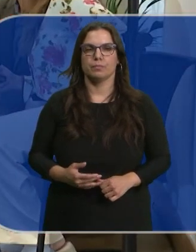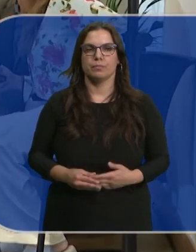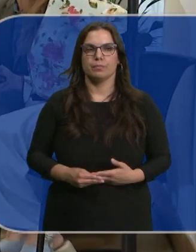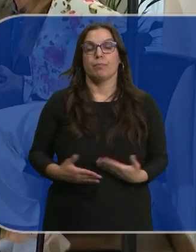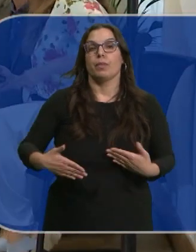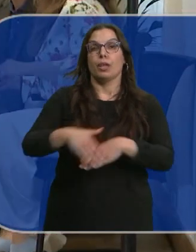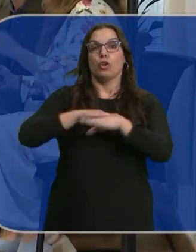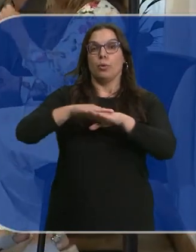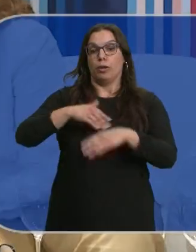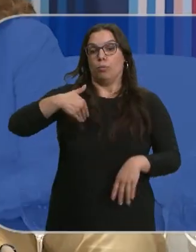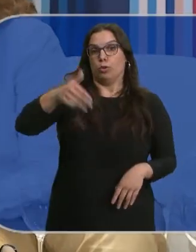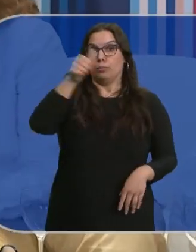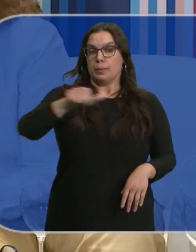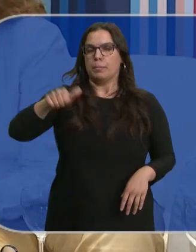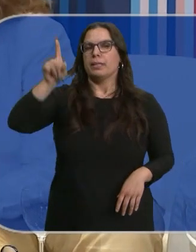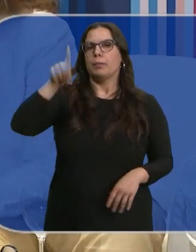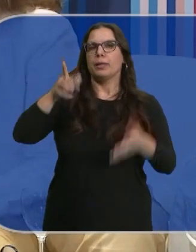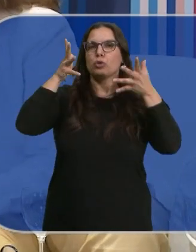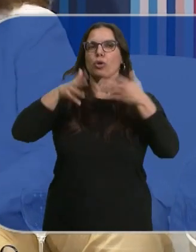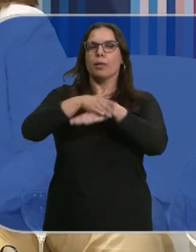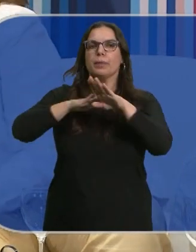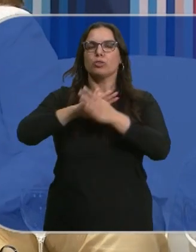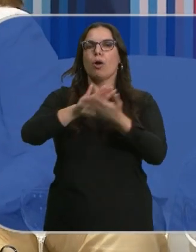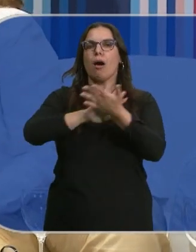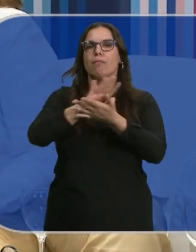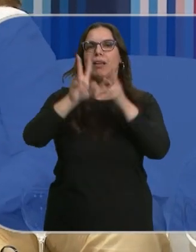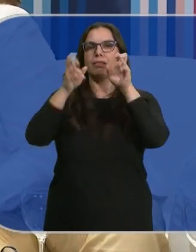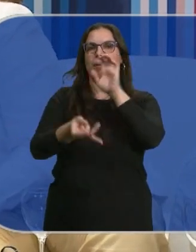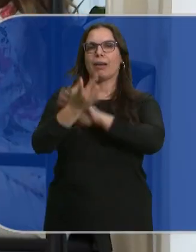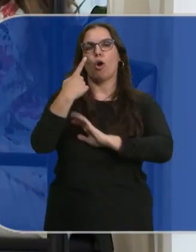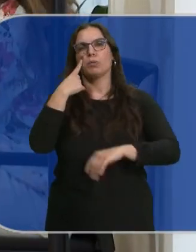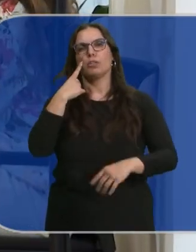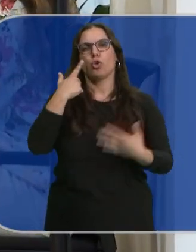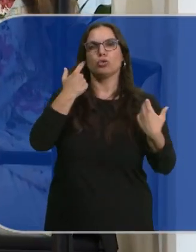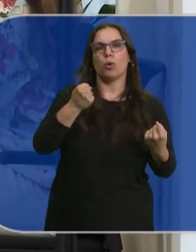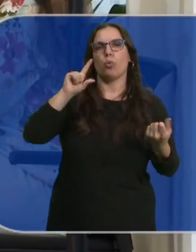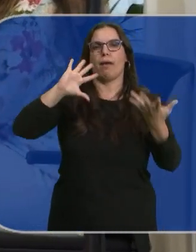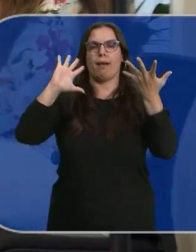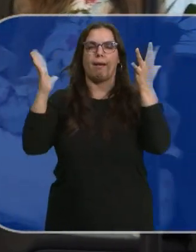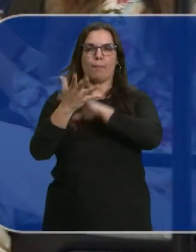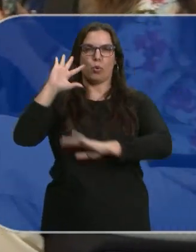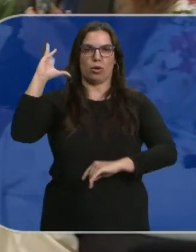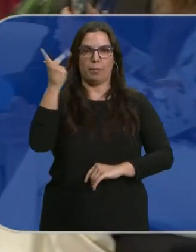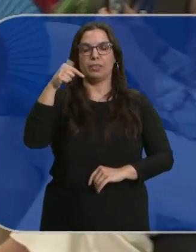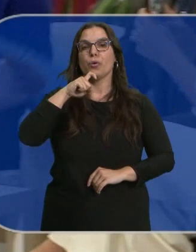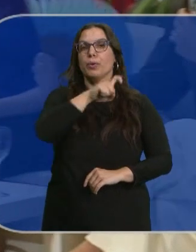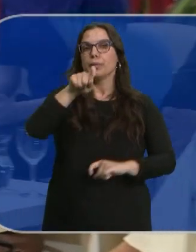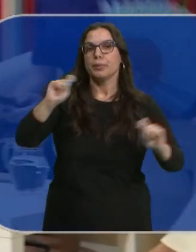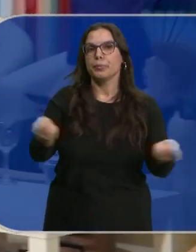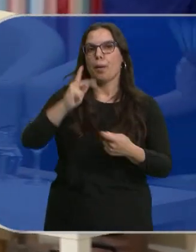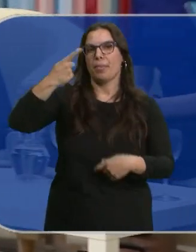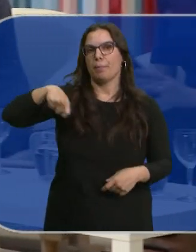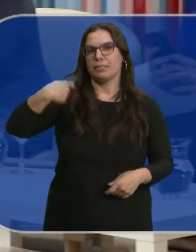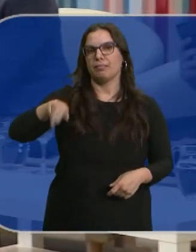El Gobierno llevará en las próximas semanas también al Consejo de Ministros la creación del Observatorio de Salud y Cambio Climático. Lo ha anunciado la